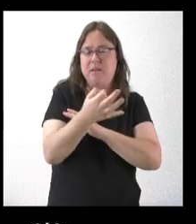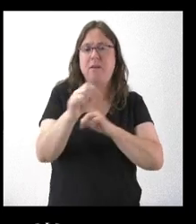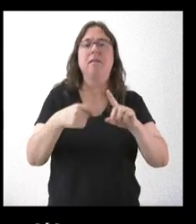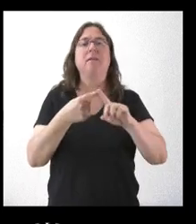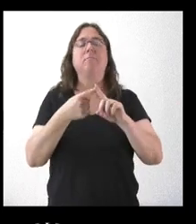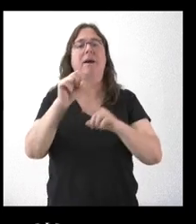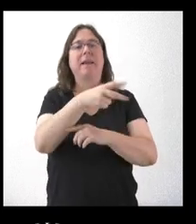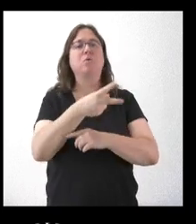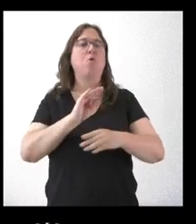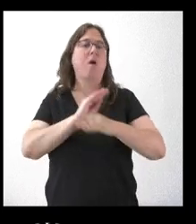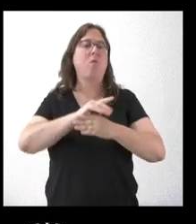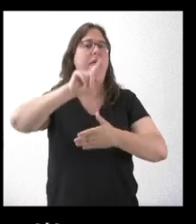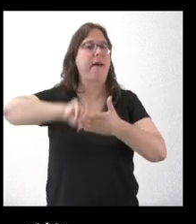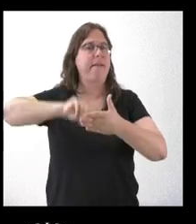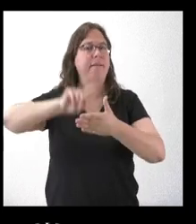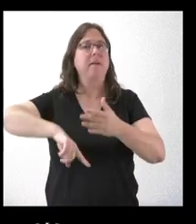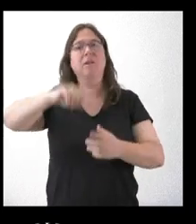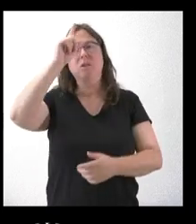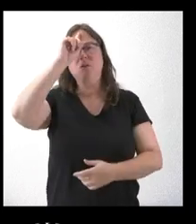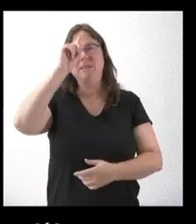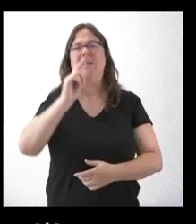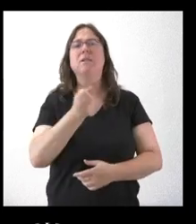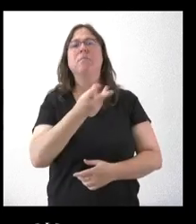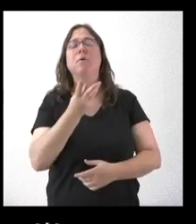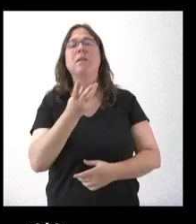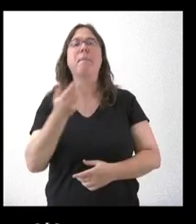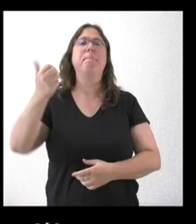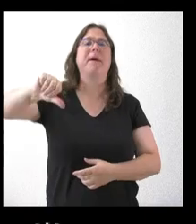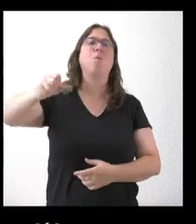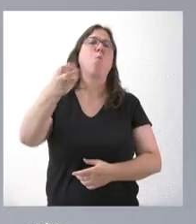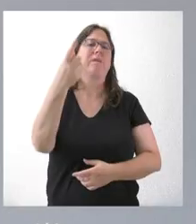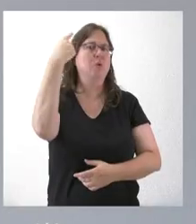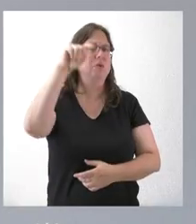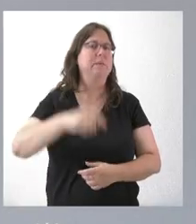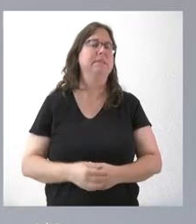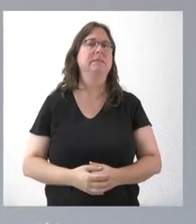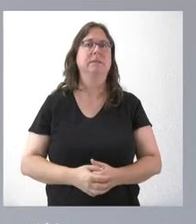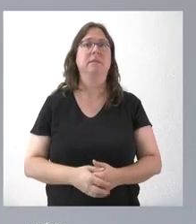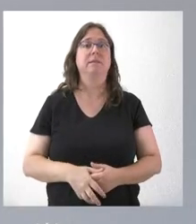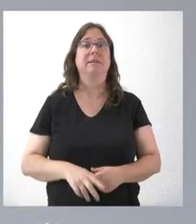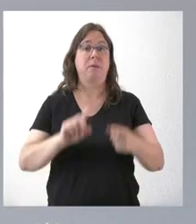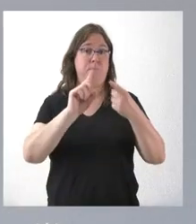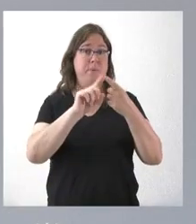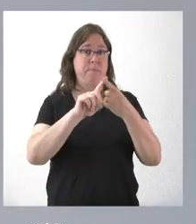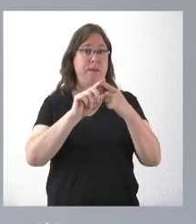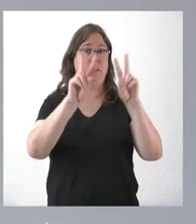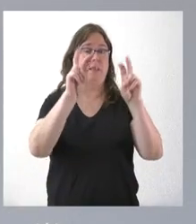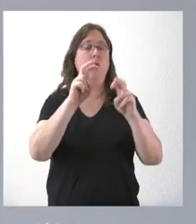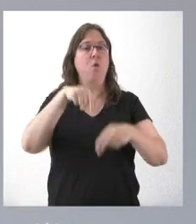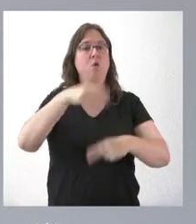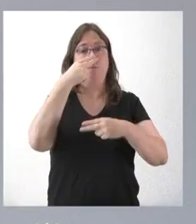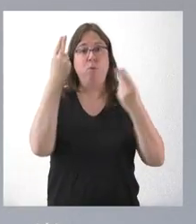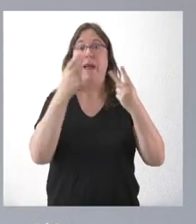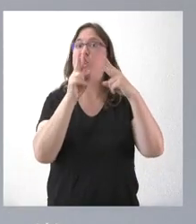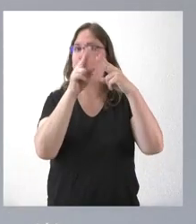ayudas al alquiler, no sé si se sabe cuántos solicitantes se han quedado fuera. Bueno, respecto a la primera cuestión, efectivamente, se publica no una,